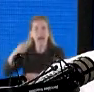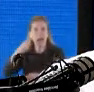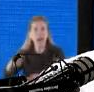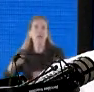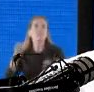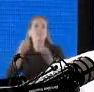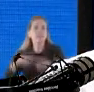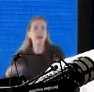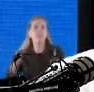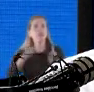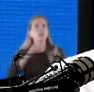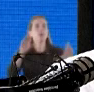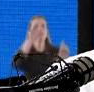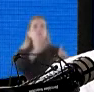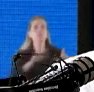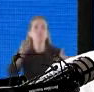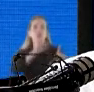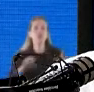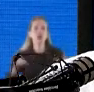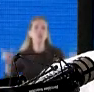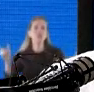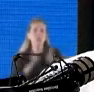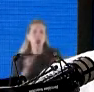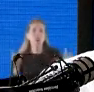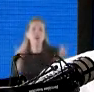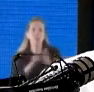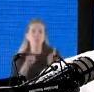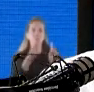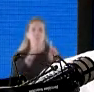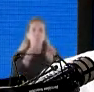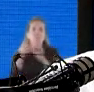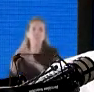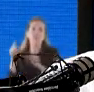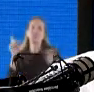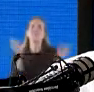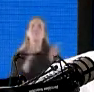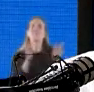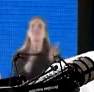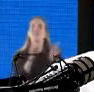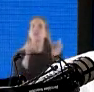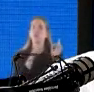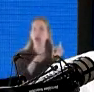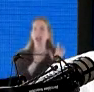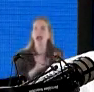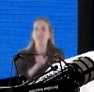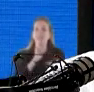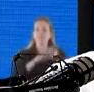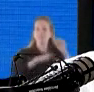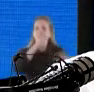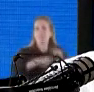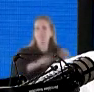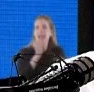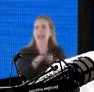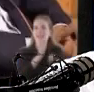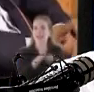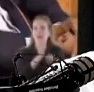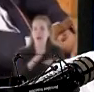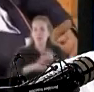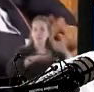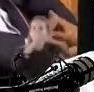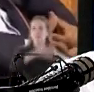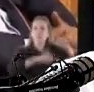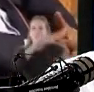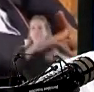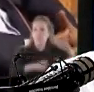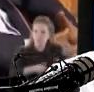de una gobernanza global que permita realmente no solamente planificar este tipo de objetivos, sino tener la posibilidad